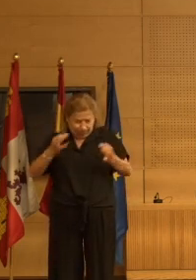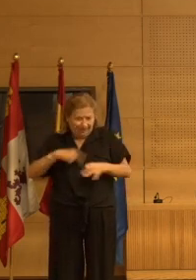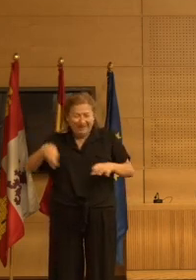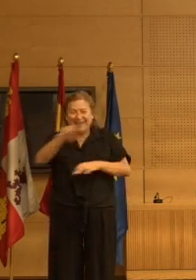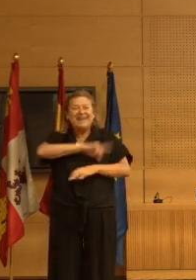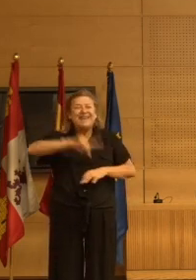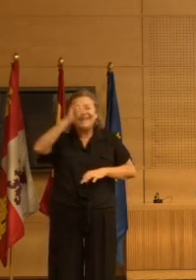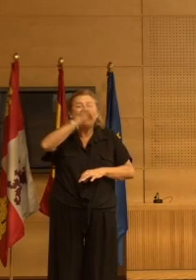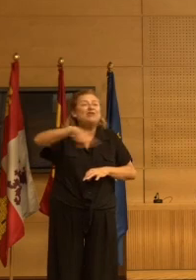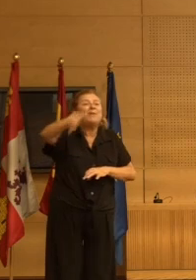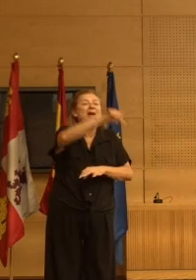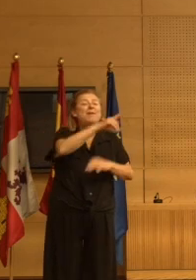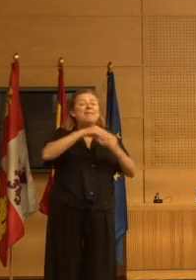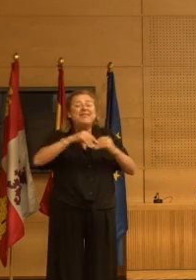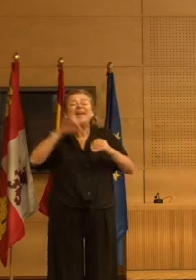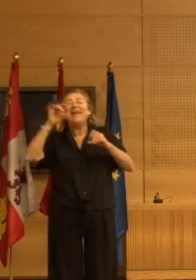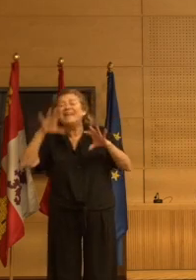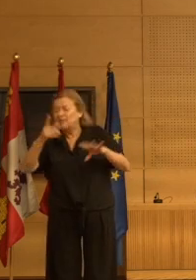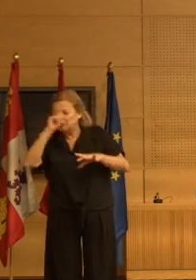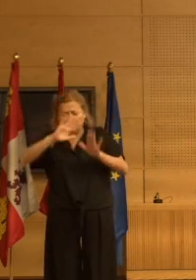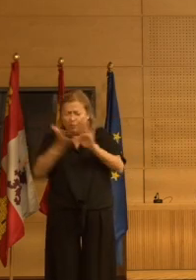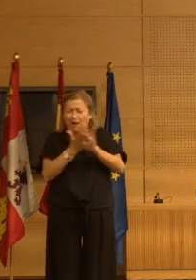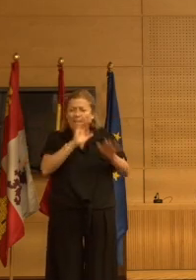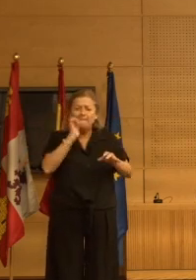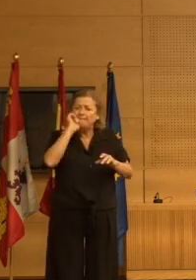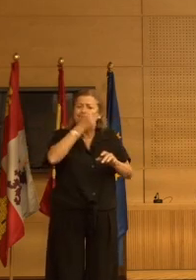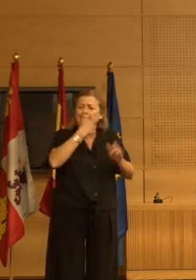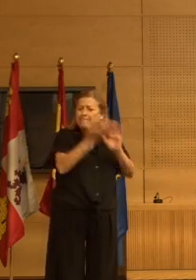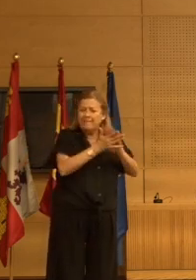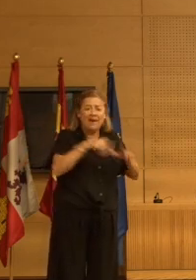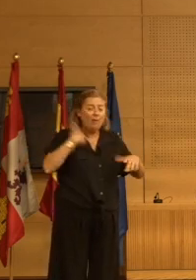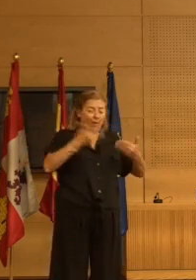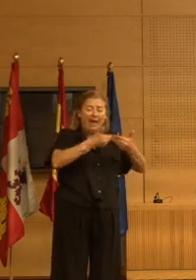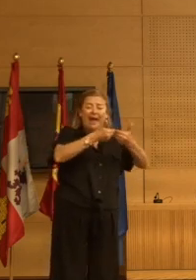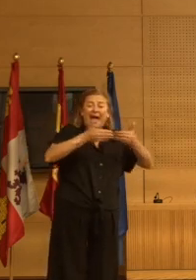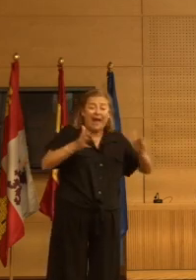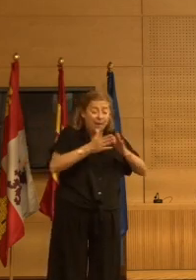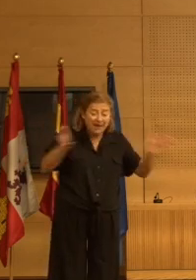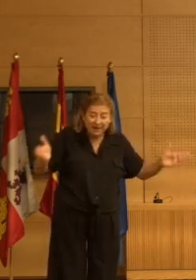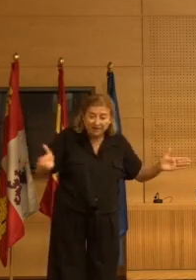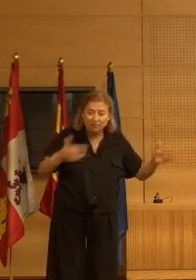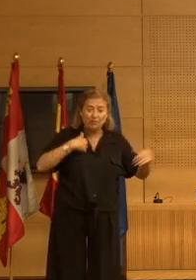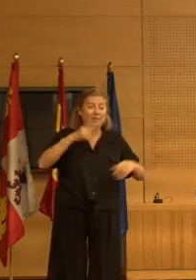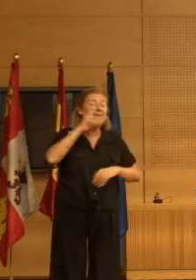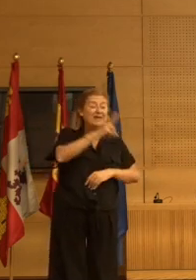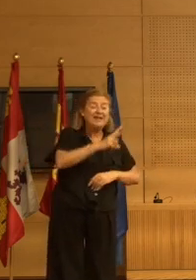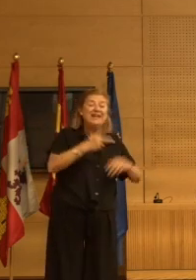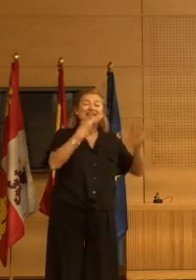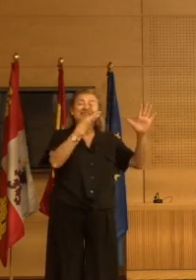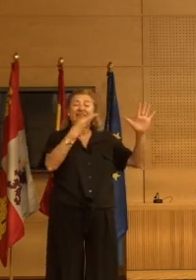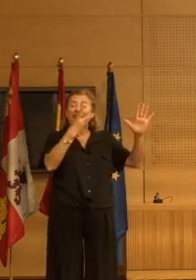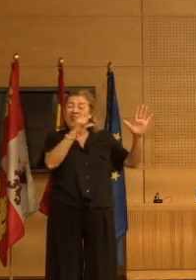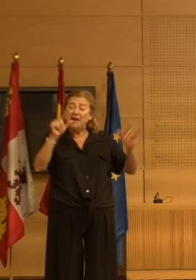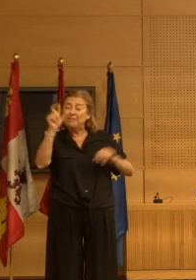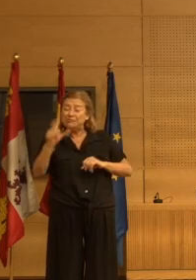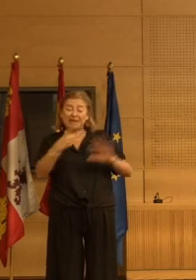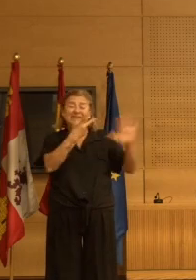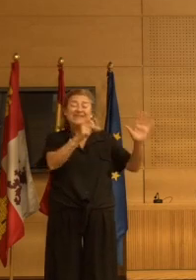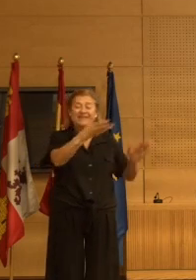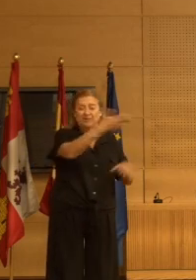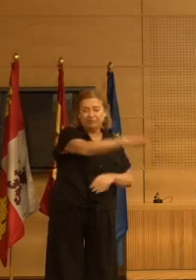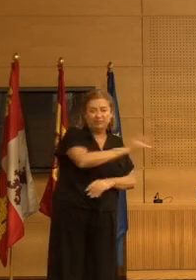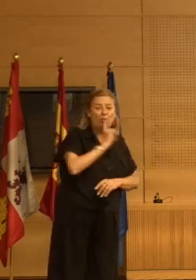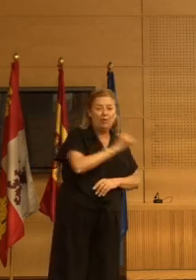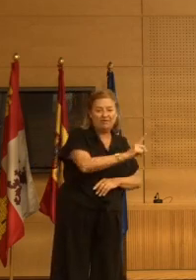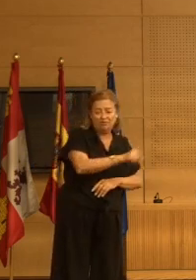sabía lo que estaba tomando el paciente y resulta que a los tres años han fallecido 70 de cada 100 que habían tomado el neuroléptico durante un